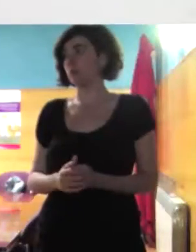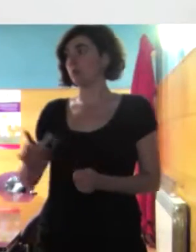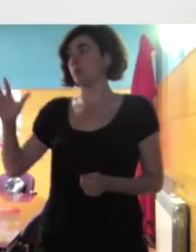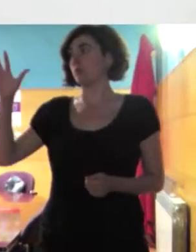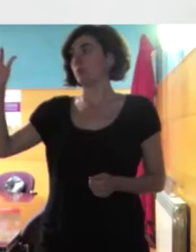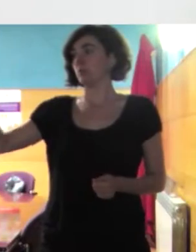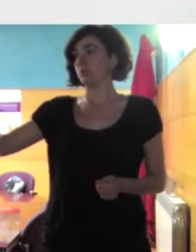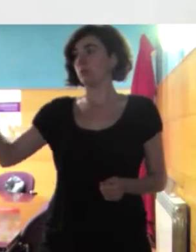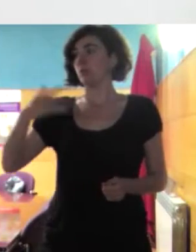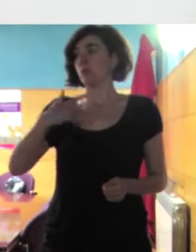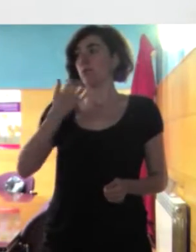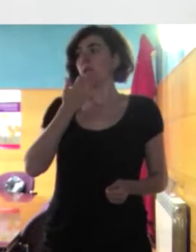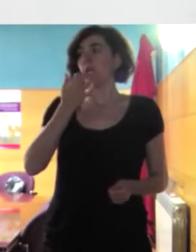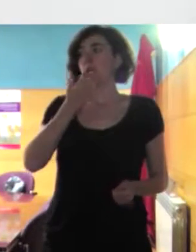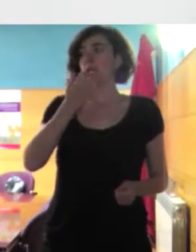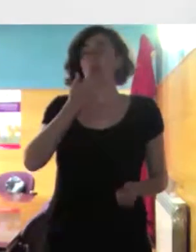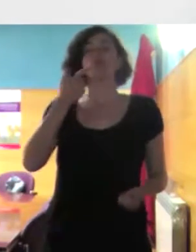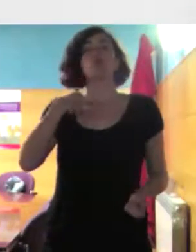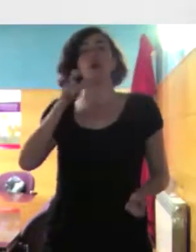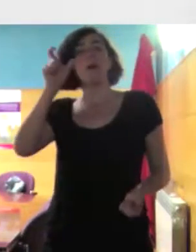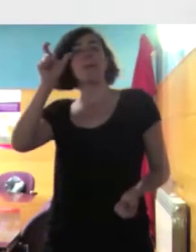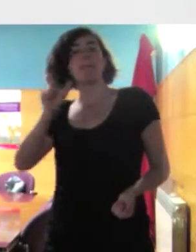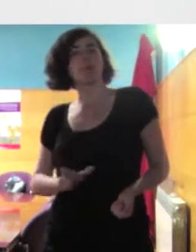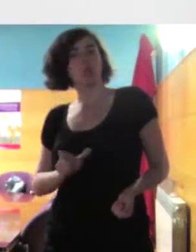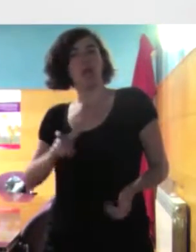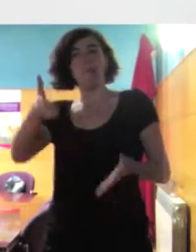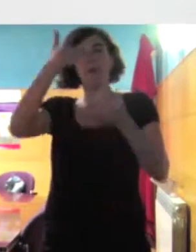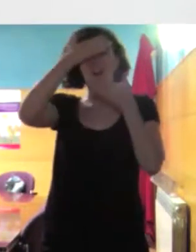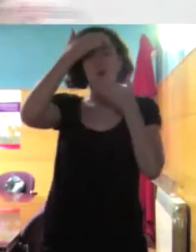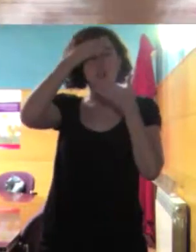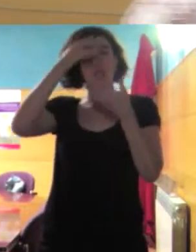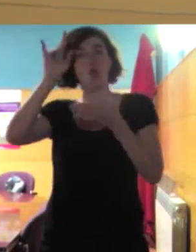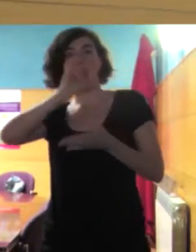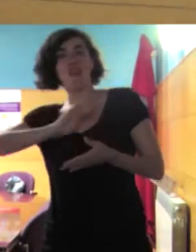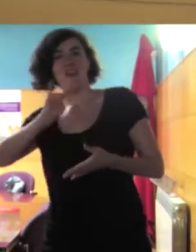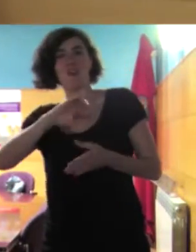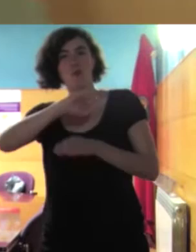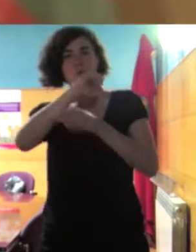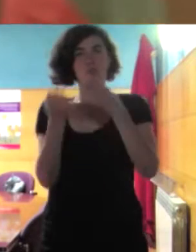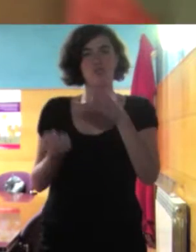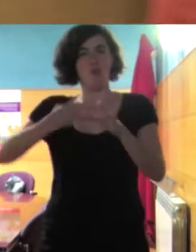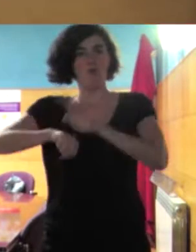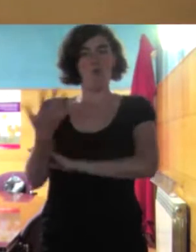es eso es